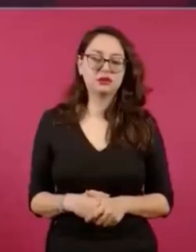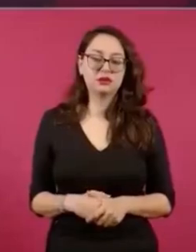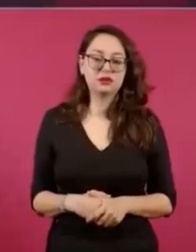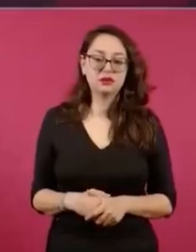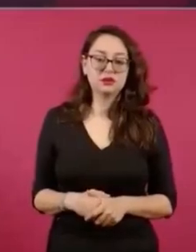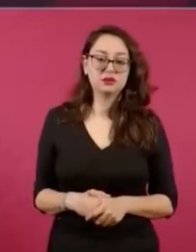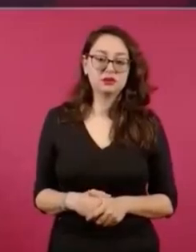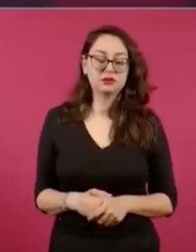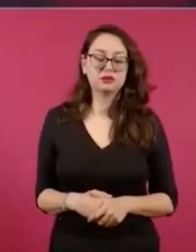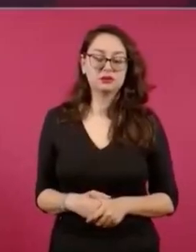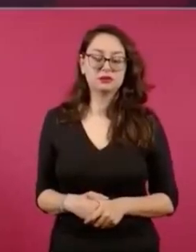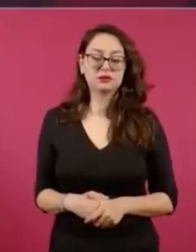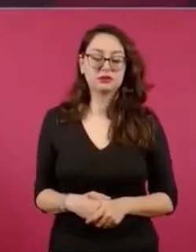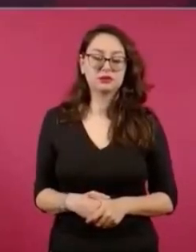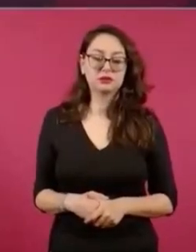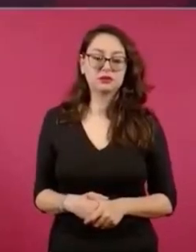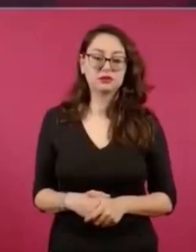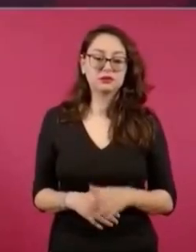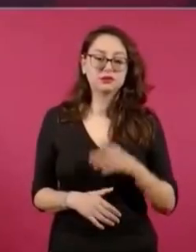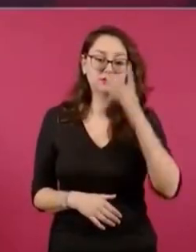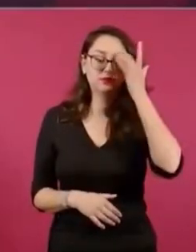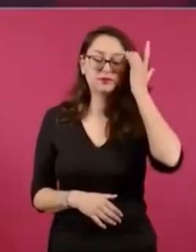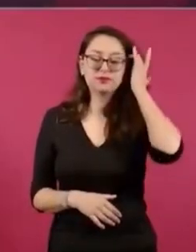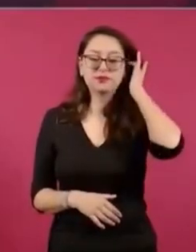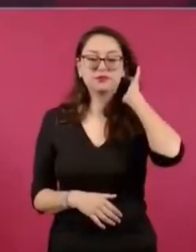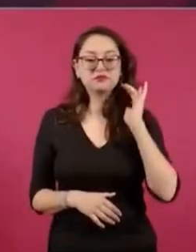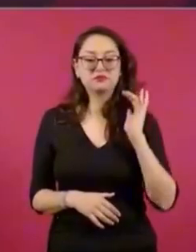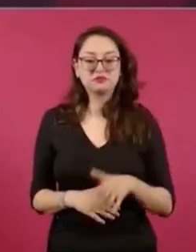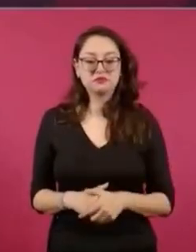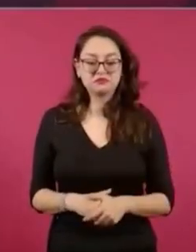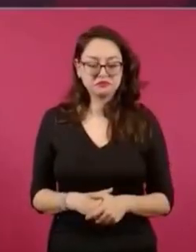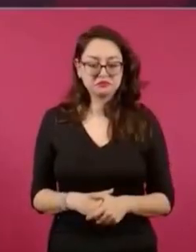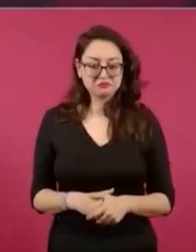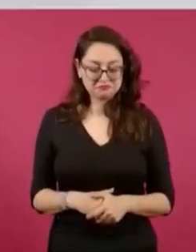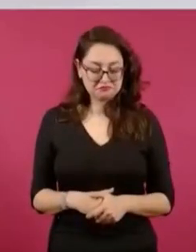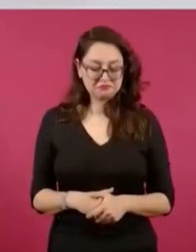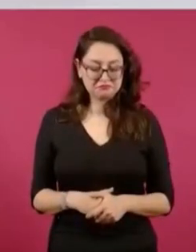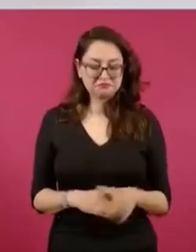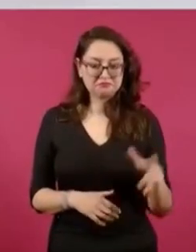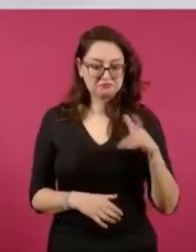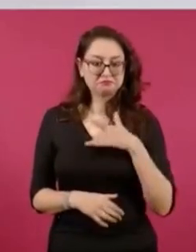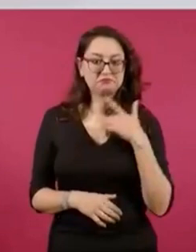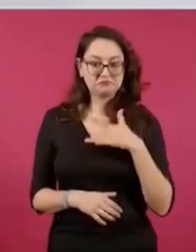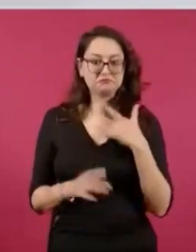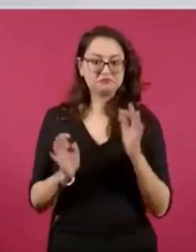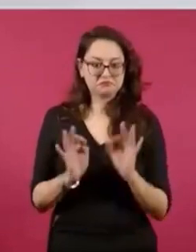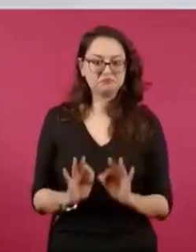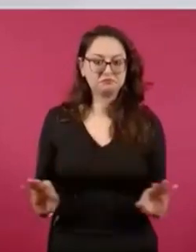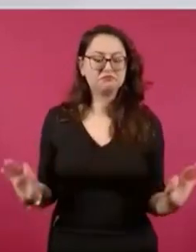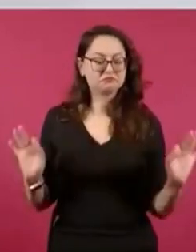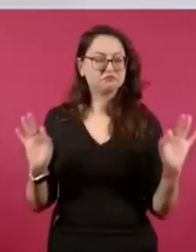Fue un acto importante y festivo,